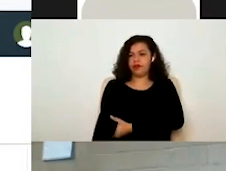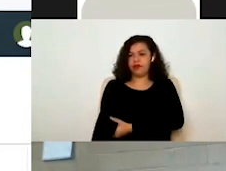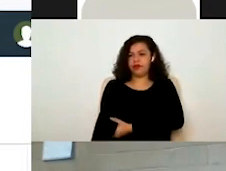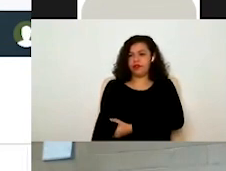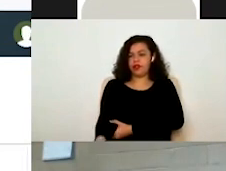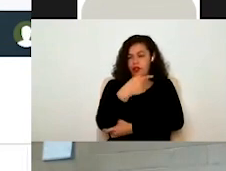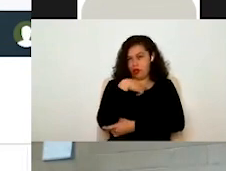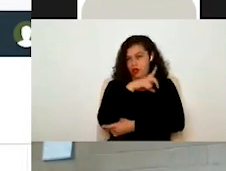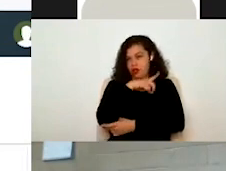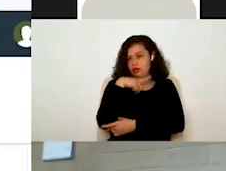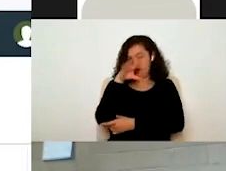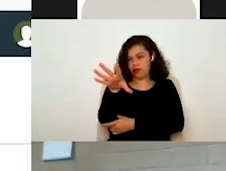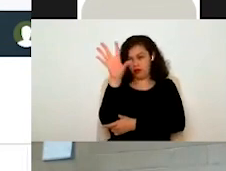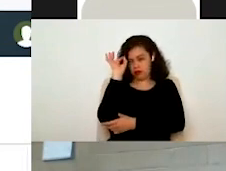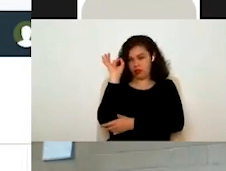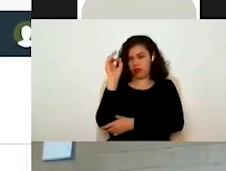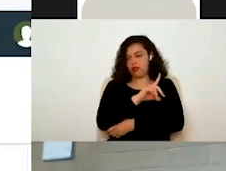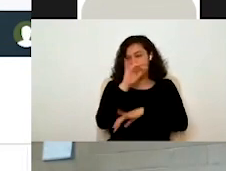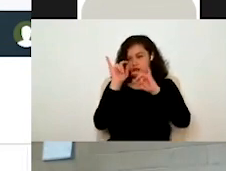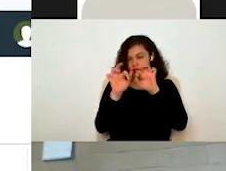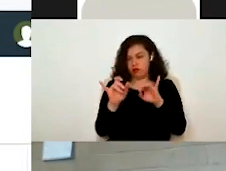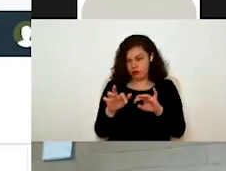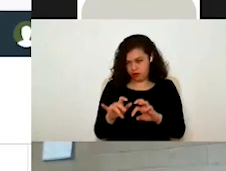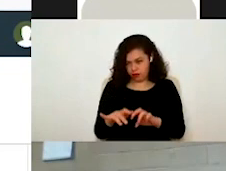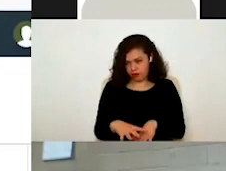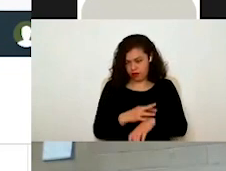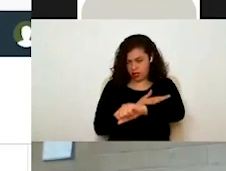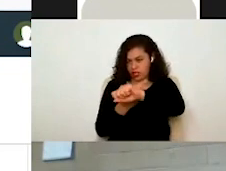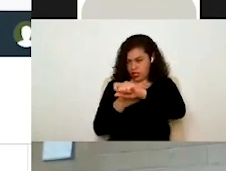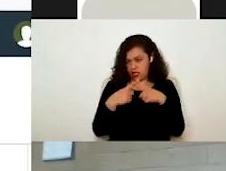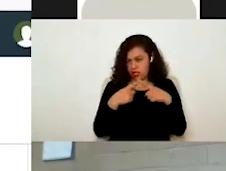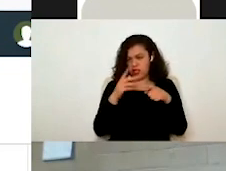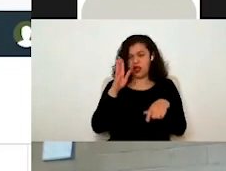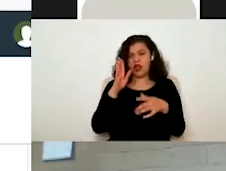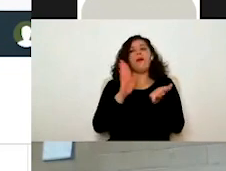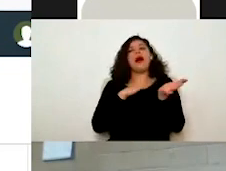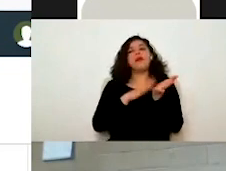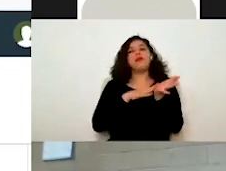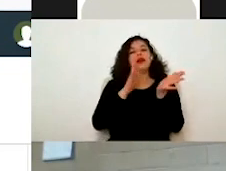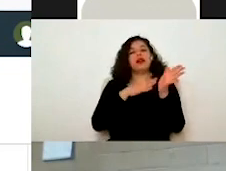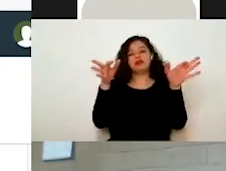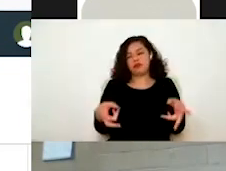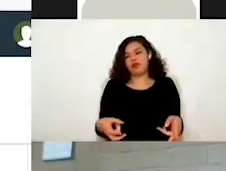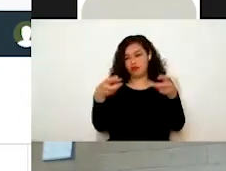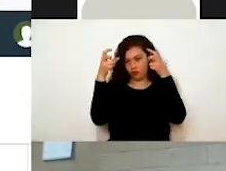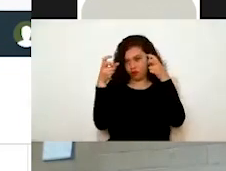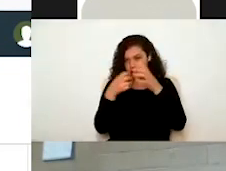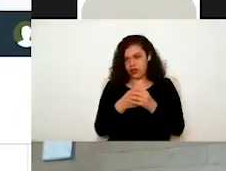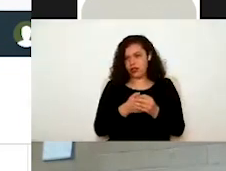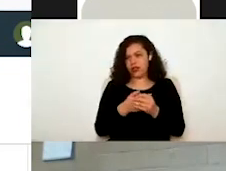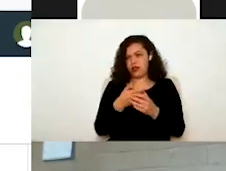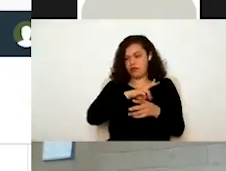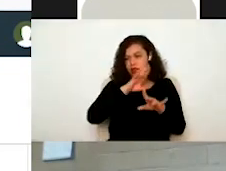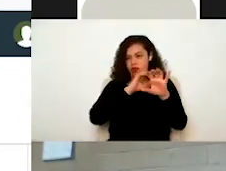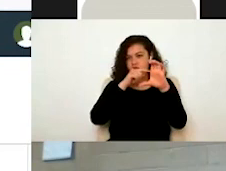seleccionarlo, llenar estos datos de quien solicita el registro, subir el documento del trámite, ponerme en correo de